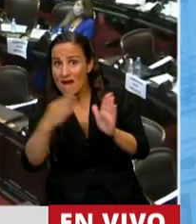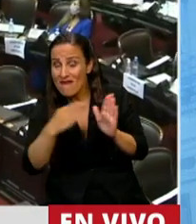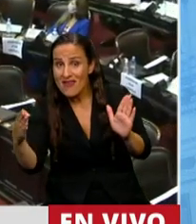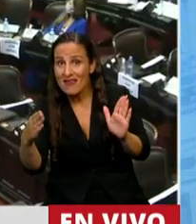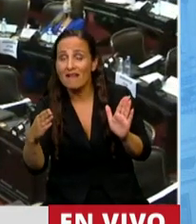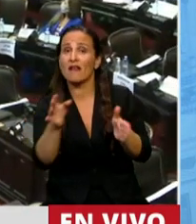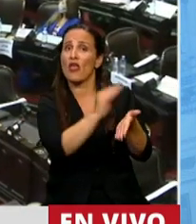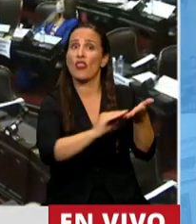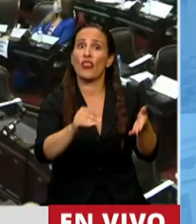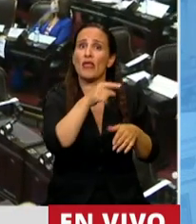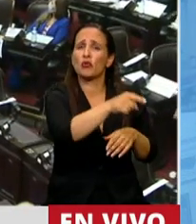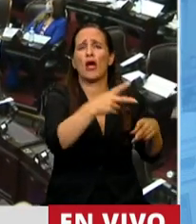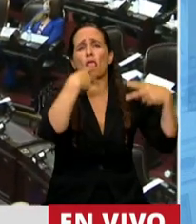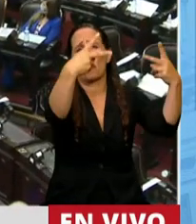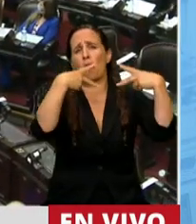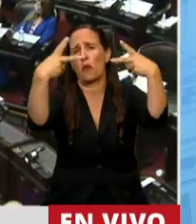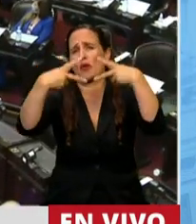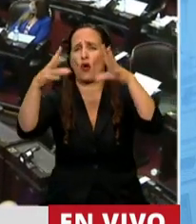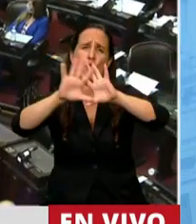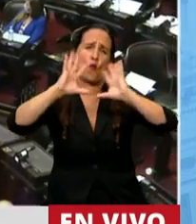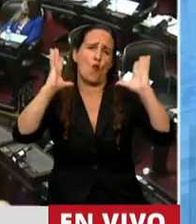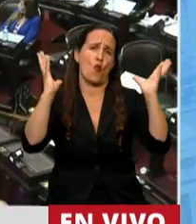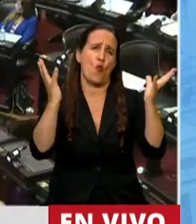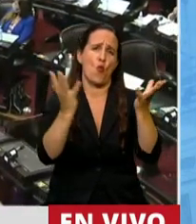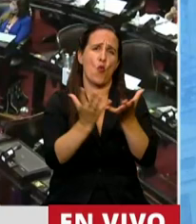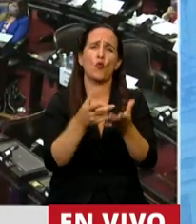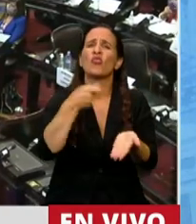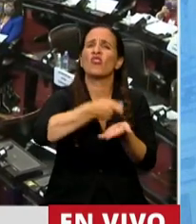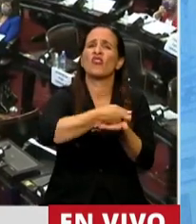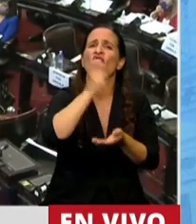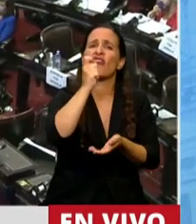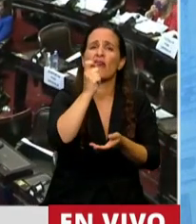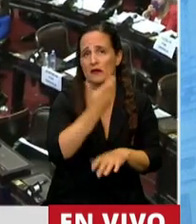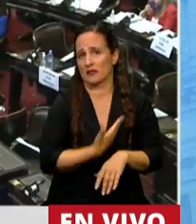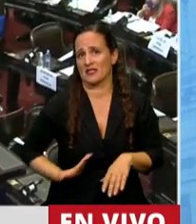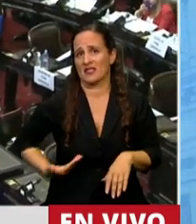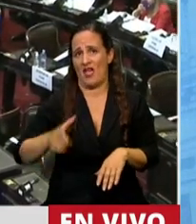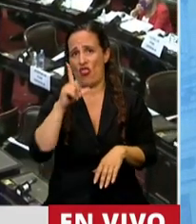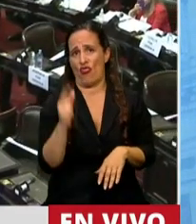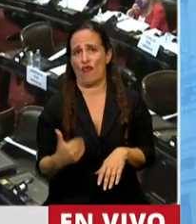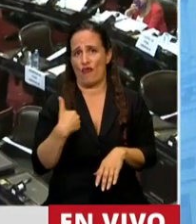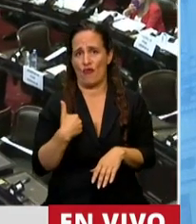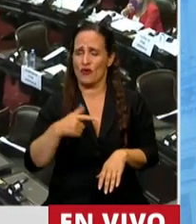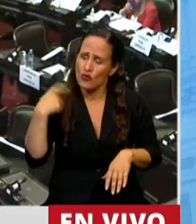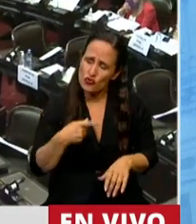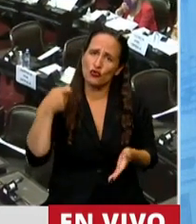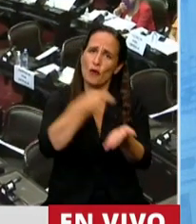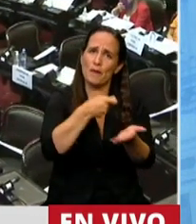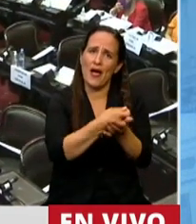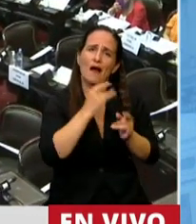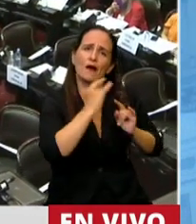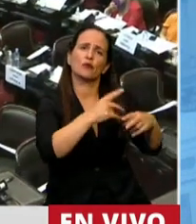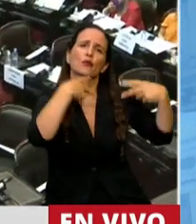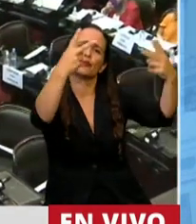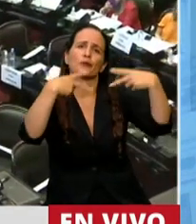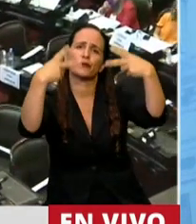el diputado Iglesias viajó por todo el mundo a costa del Estado argentino. Todos nosotros le pagamos los viajes al señor